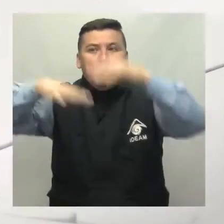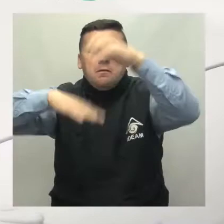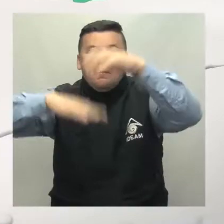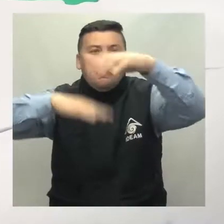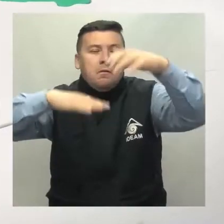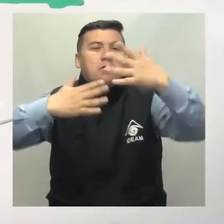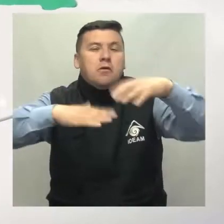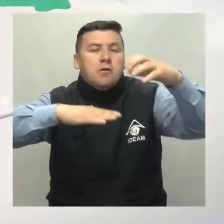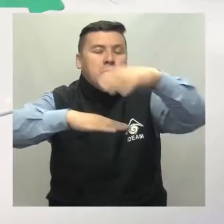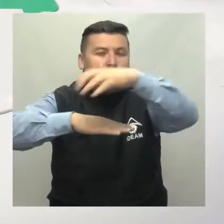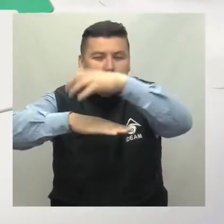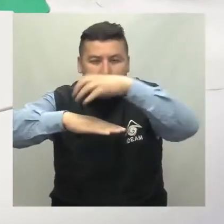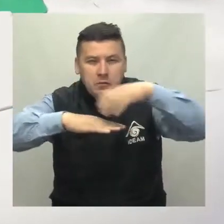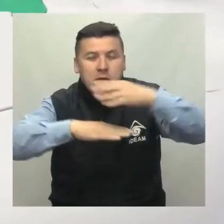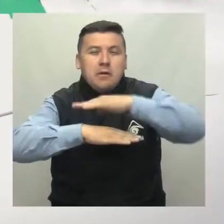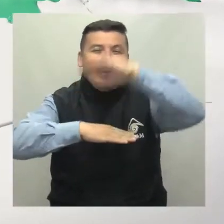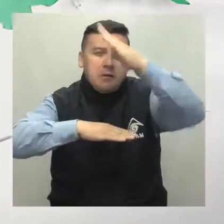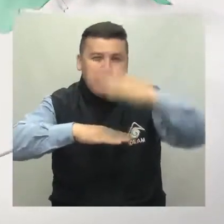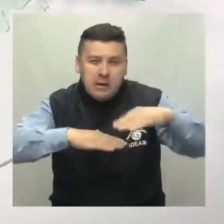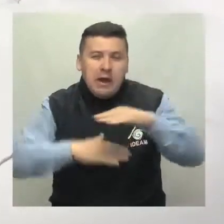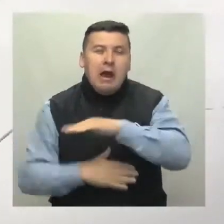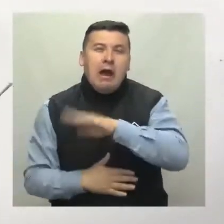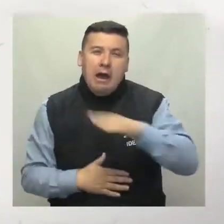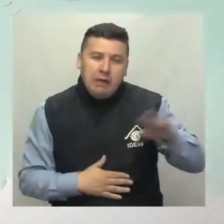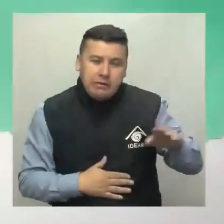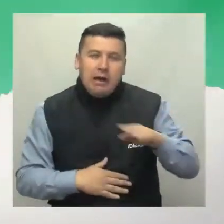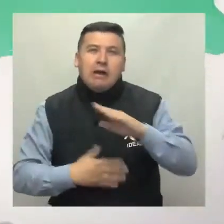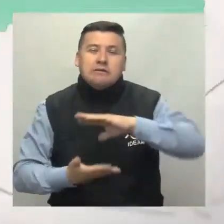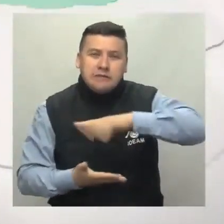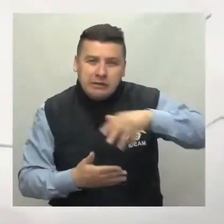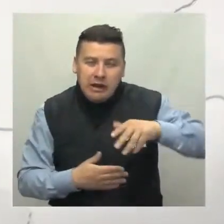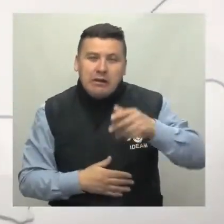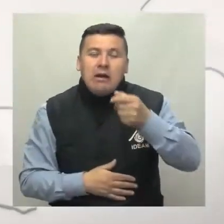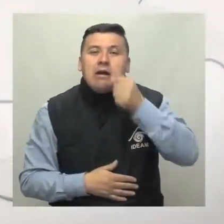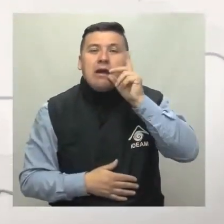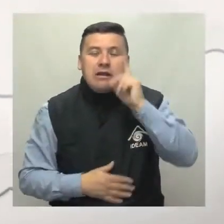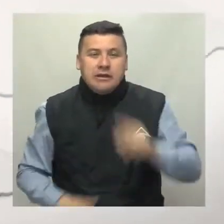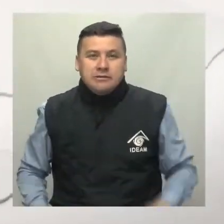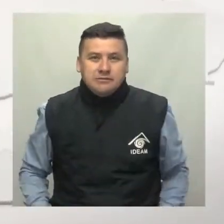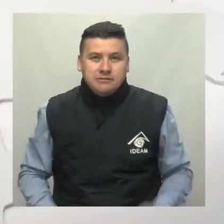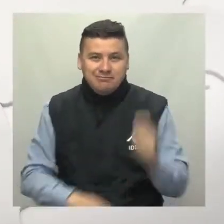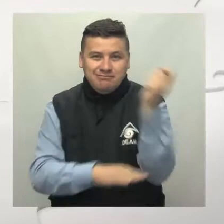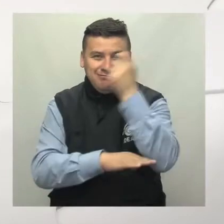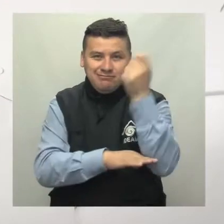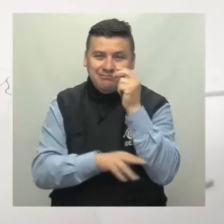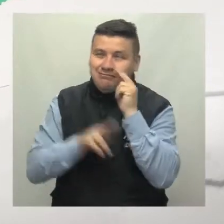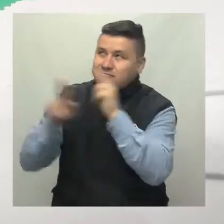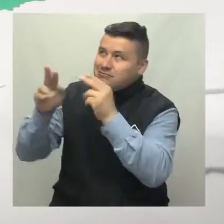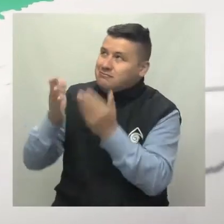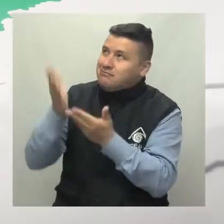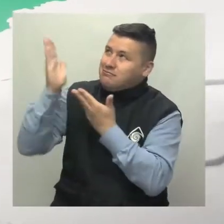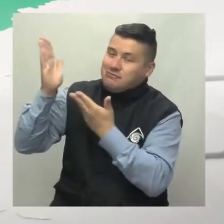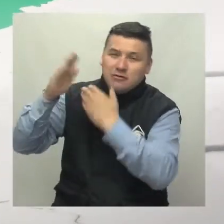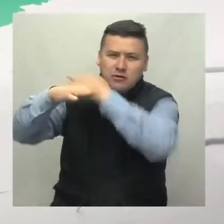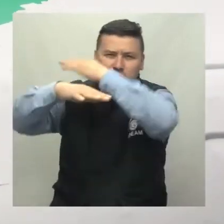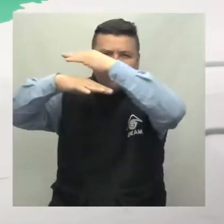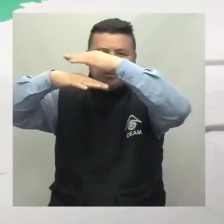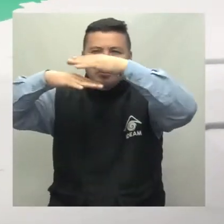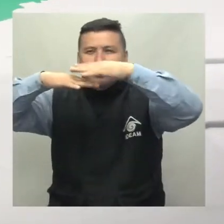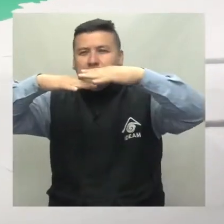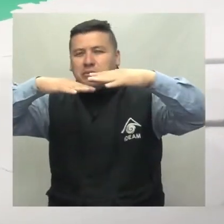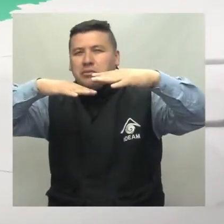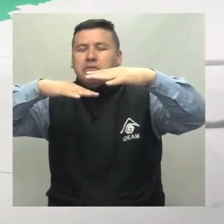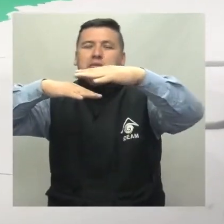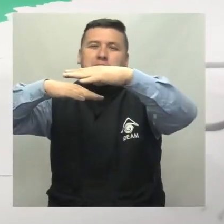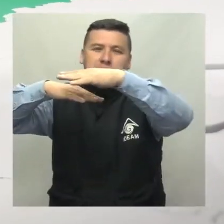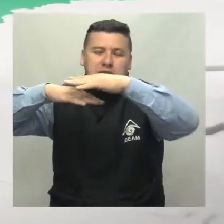lluvias hacia zonas del macizo colombiano, Antioquia, Santanderes y Caldas Hacia los llanos orientales observamos condiciones semicubiertas